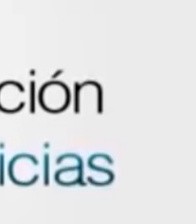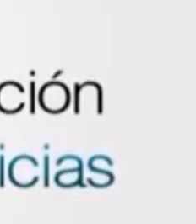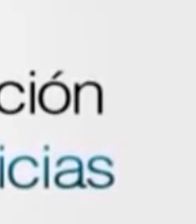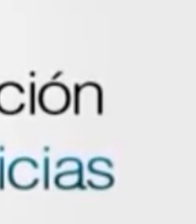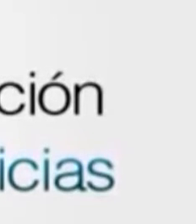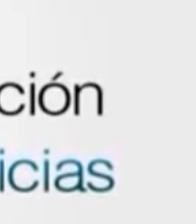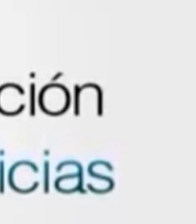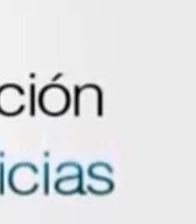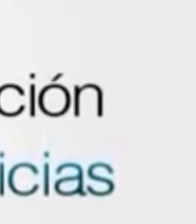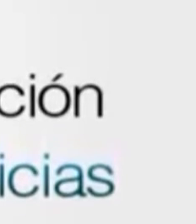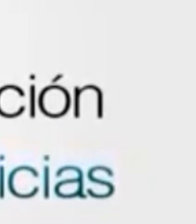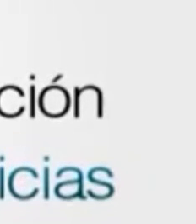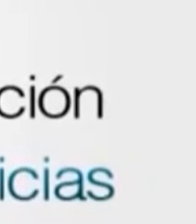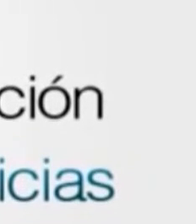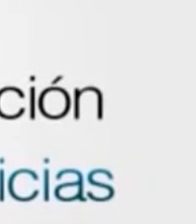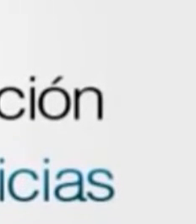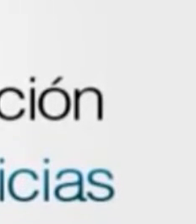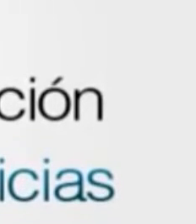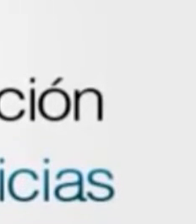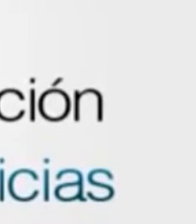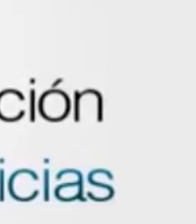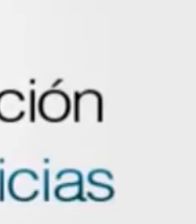Maray TV Noticias